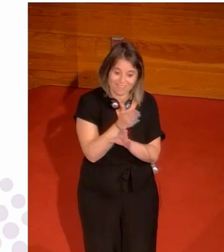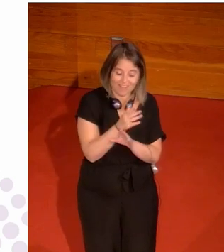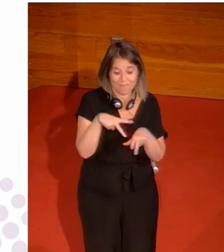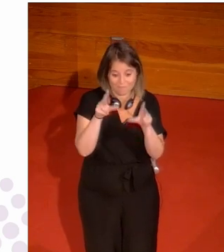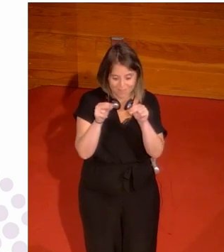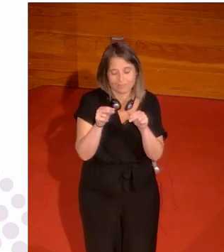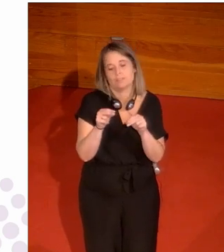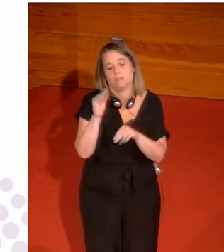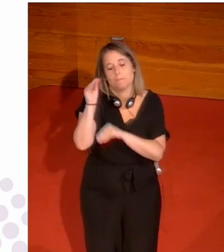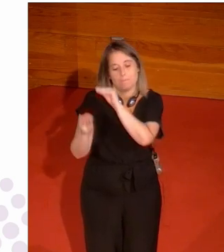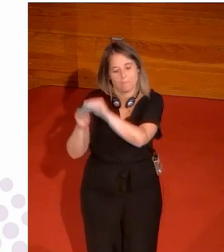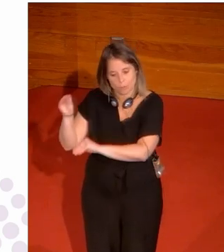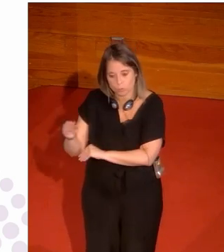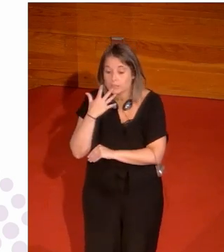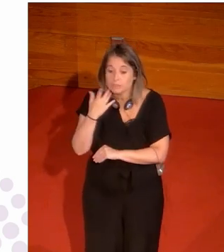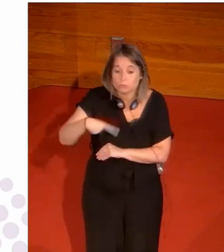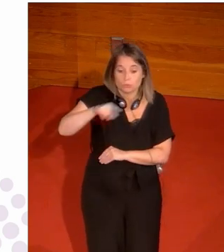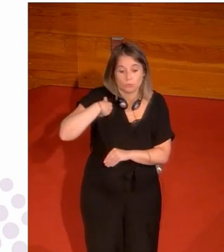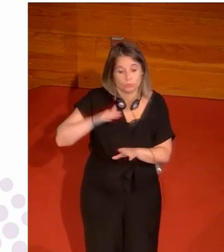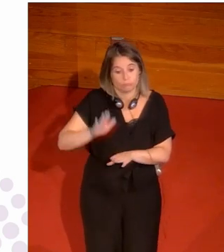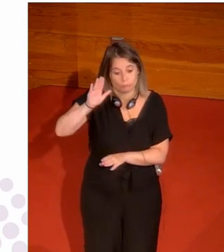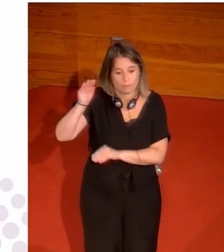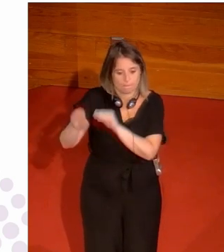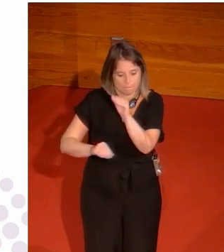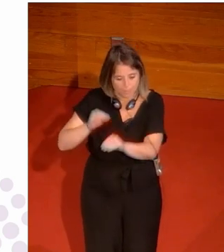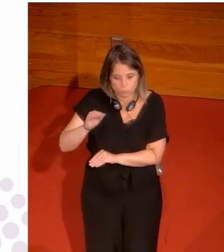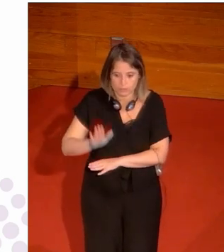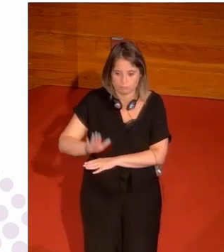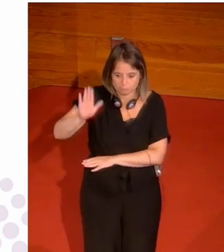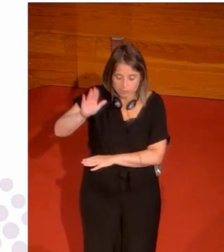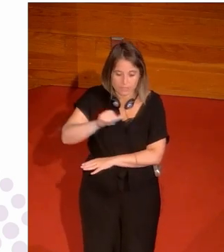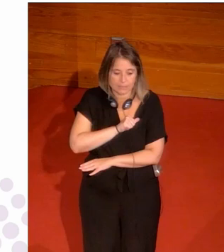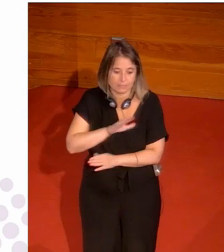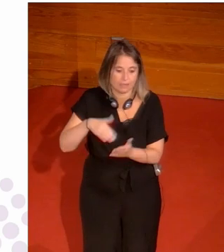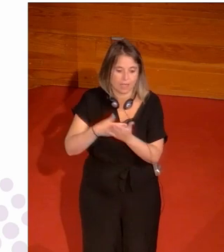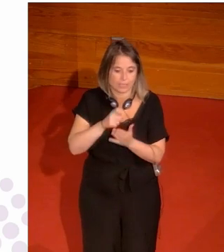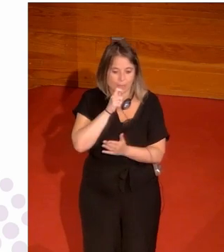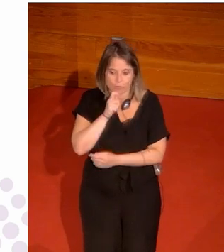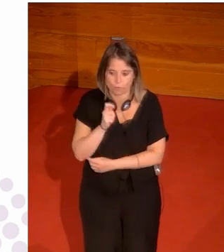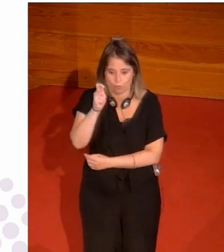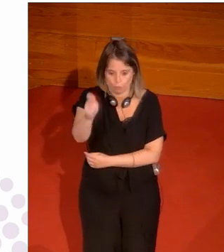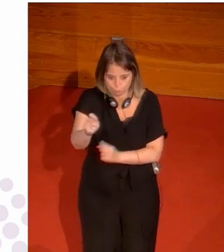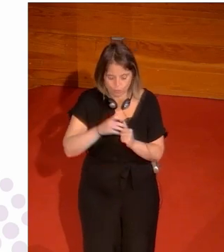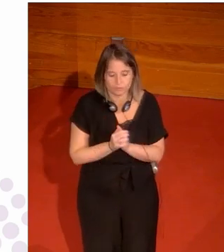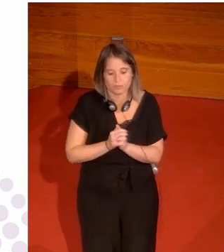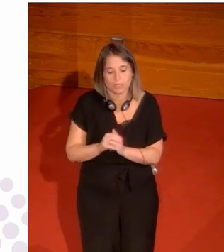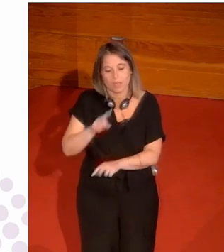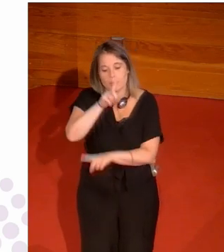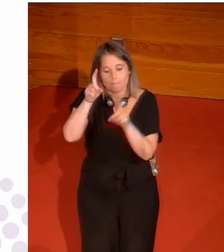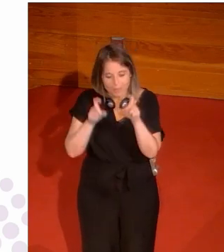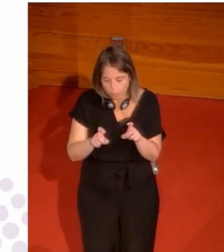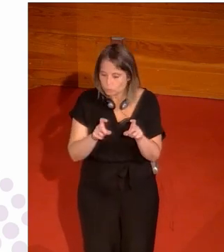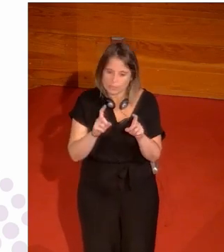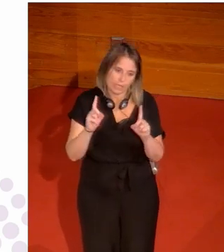de preguntas. Por favor, si desean realizar una pregunta, alcen la mano, esperen a recibir el micrófono, hagan la pregunta lo más